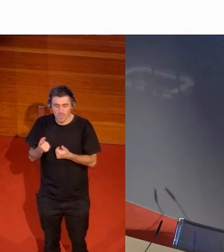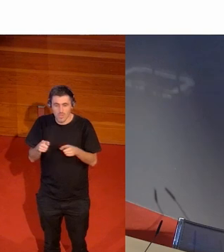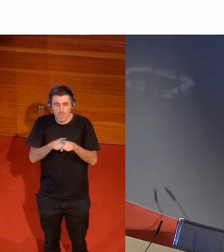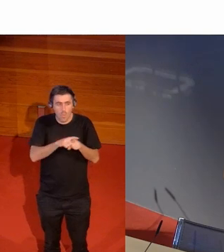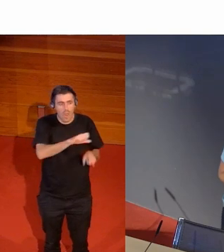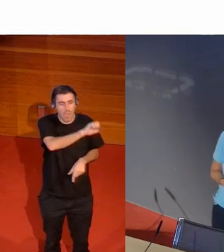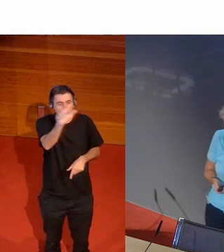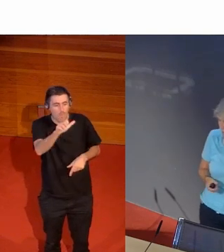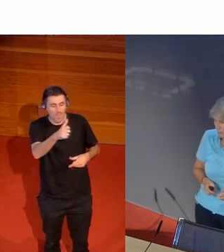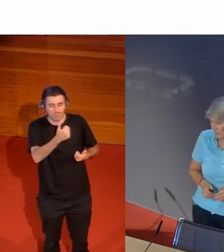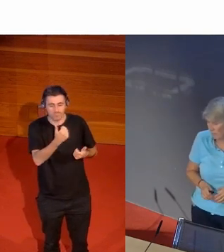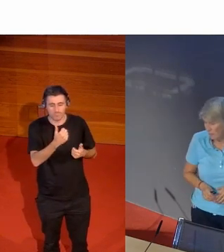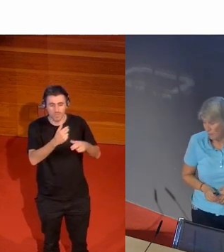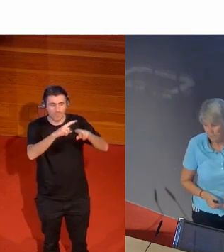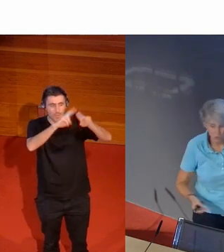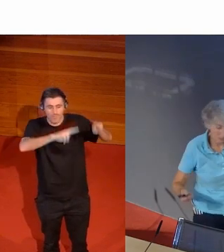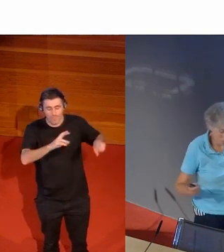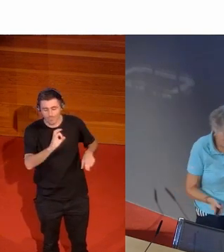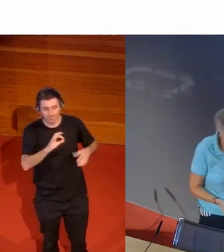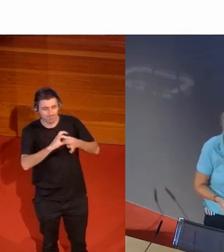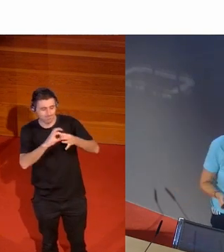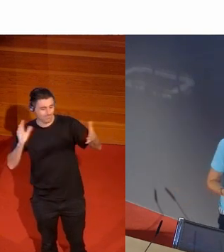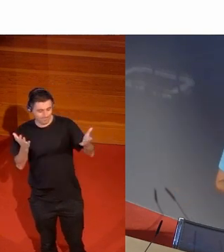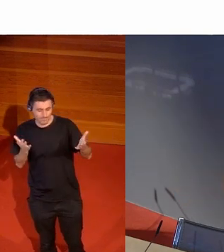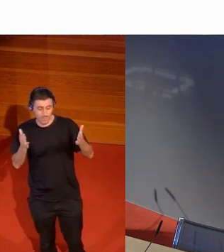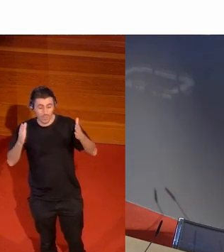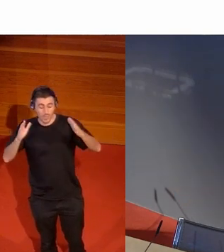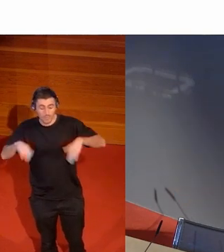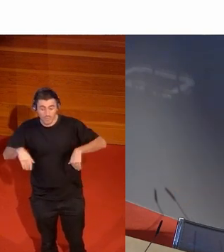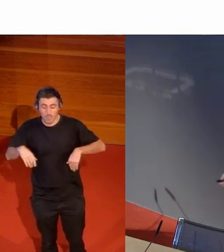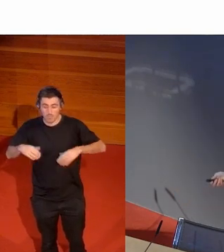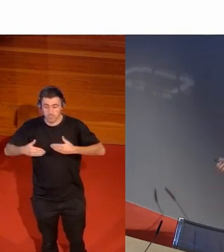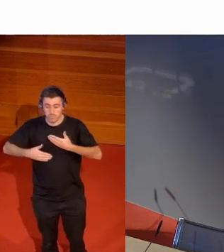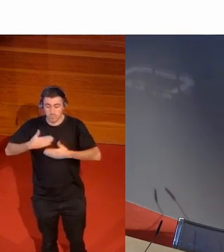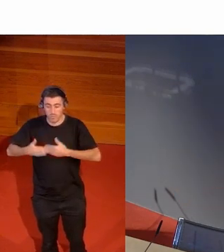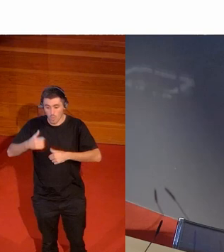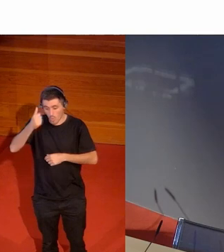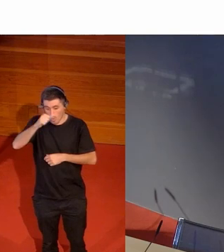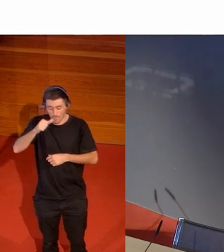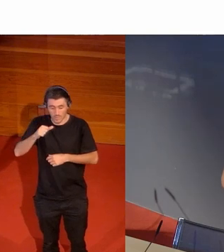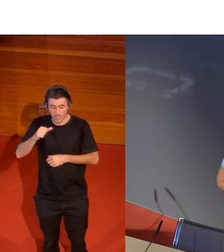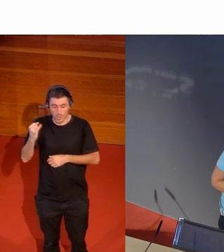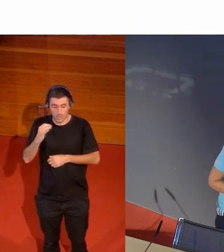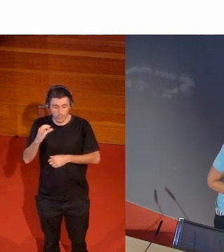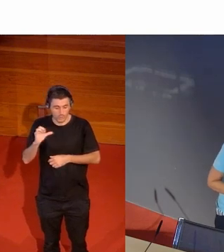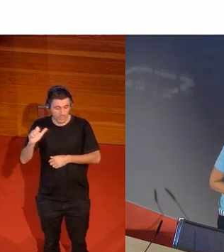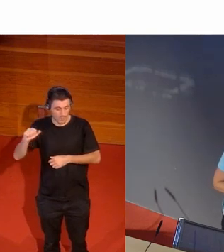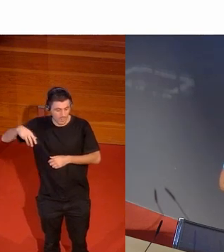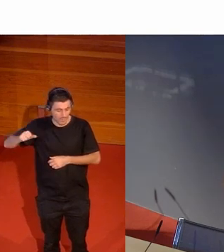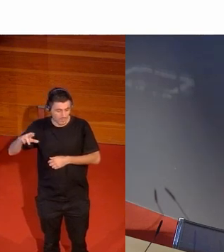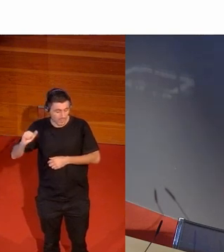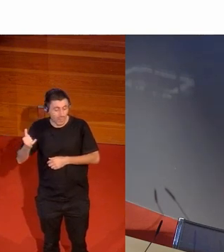en Europa por ejemplo no digo internacionalmente pero llega un momento en el que aparece este hombre que José María Cajigal que en la ley de